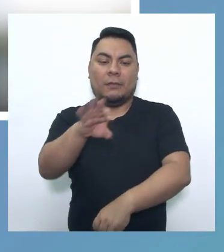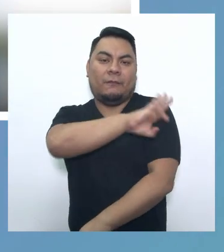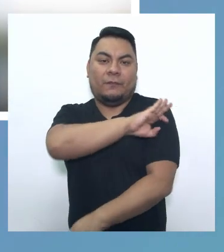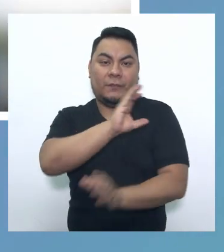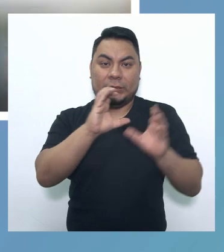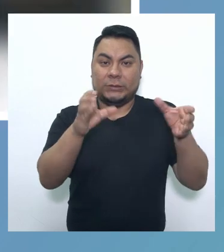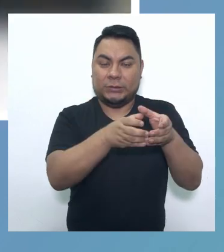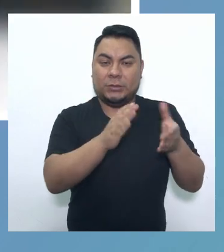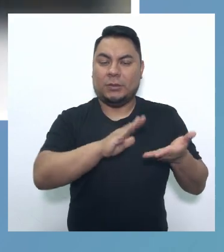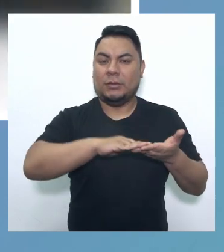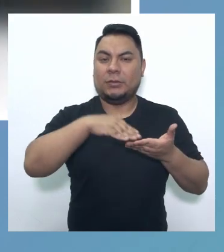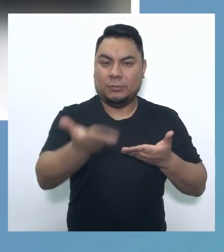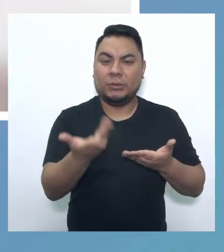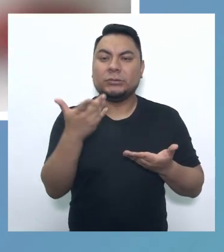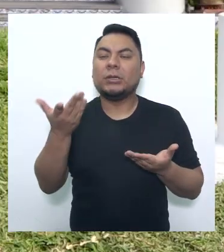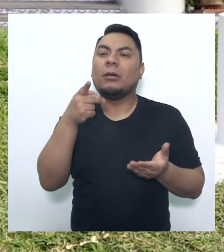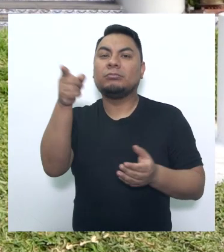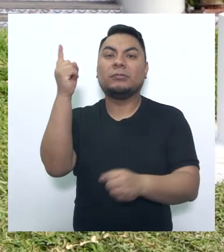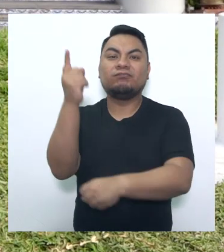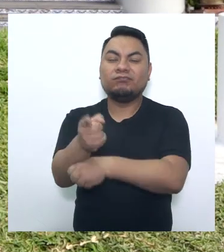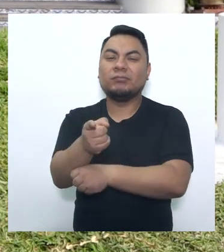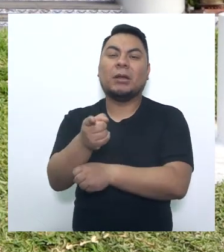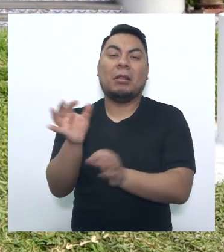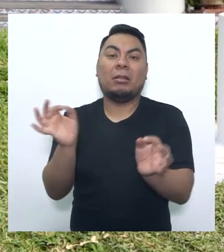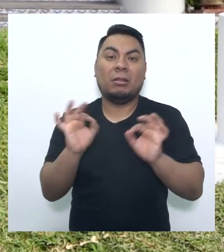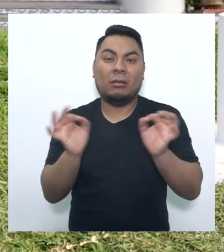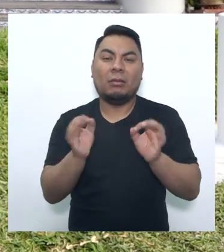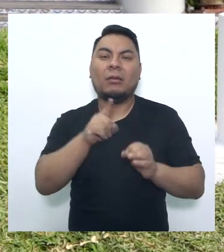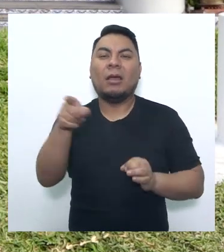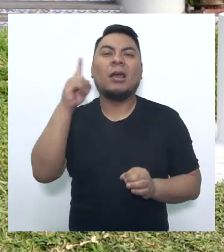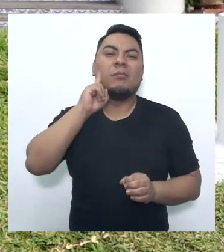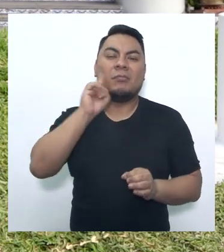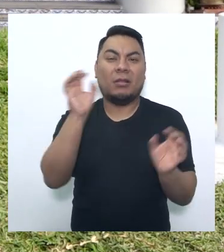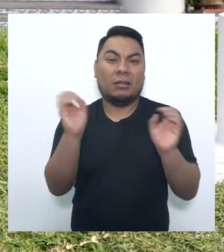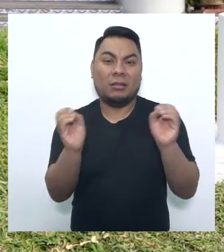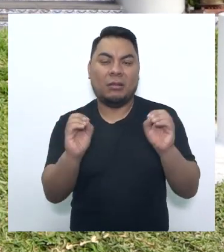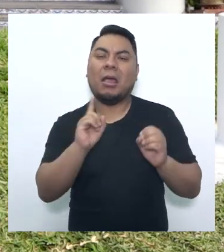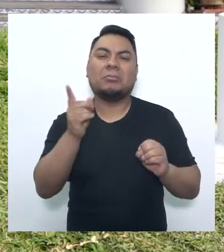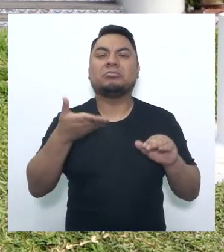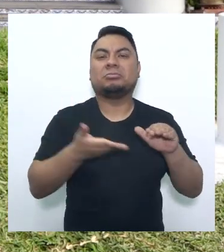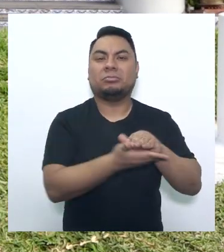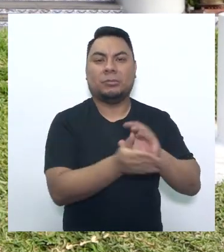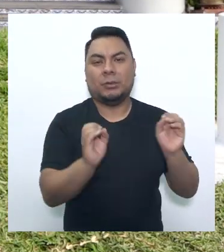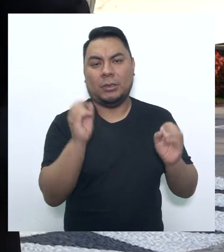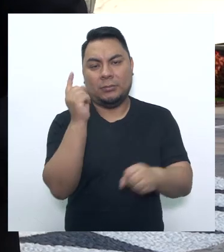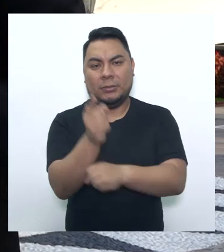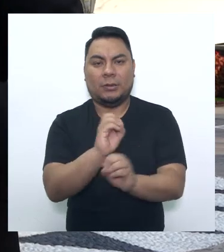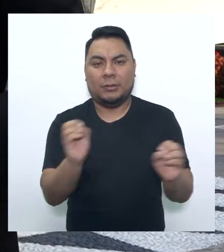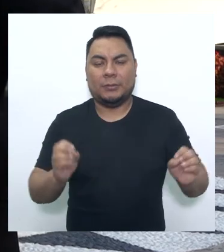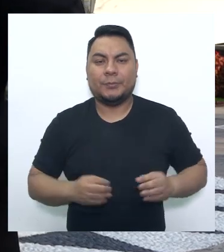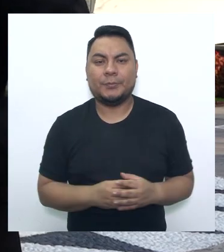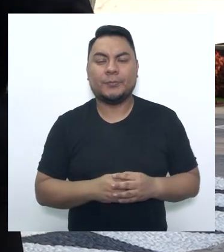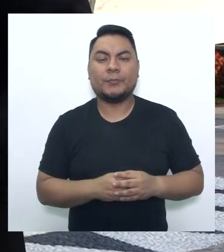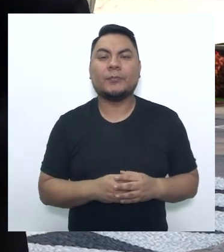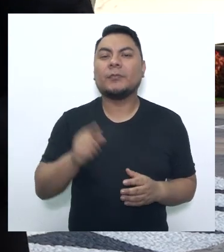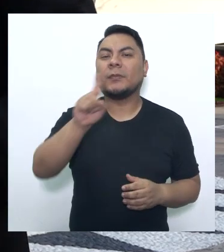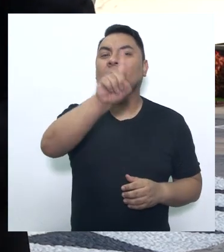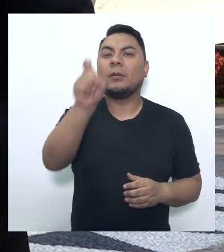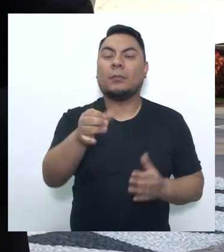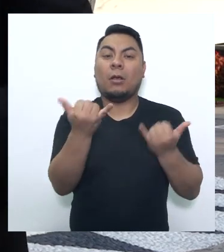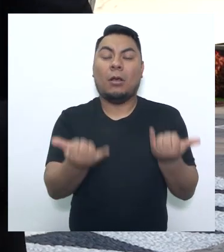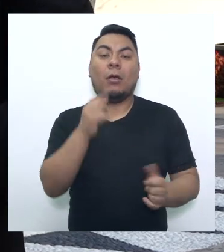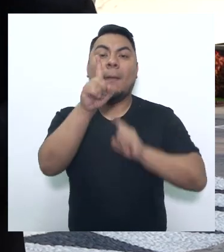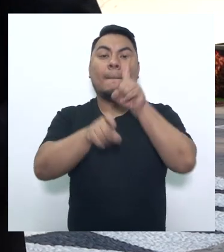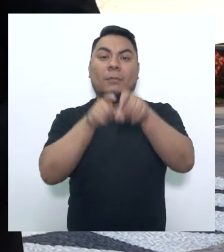fiscalías pues están archivando, ¿no? Porque no constituyen el delito de estafa. Doctora, respondamos